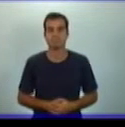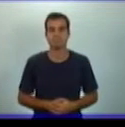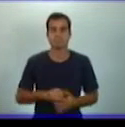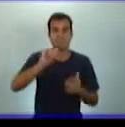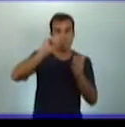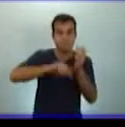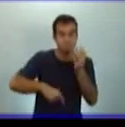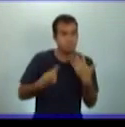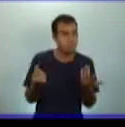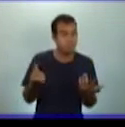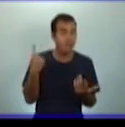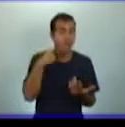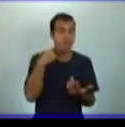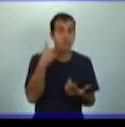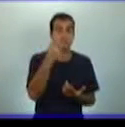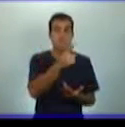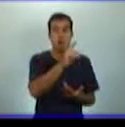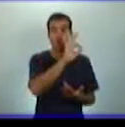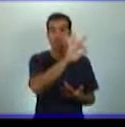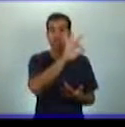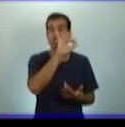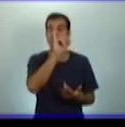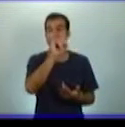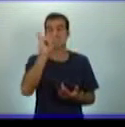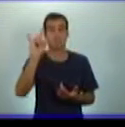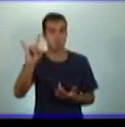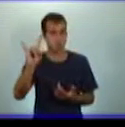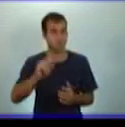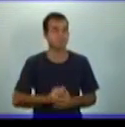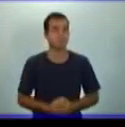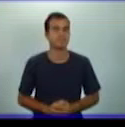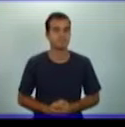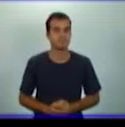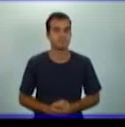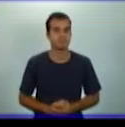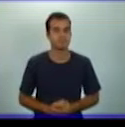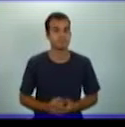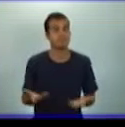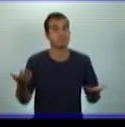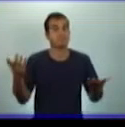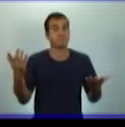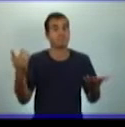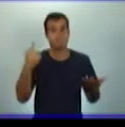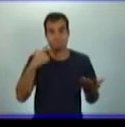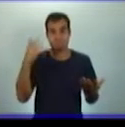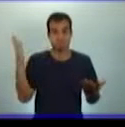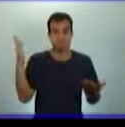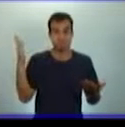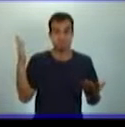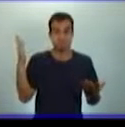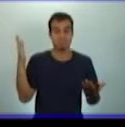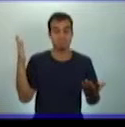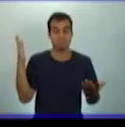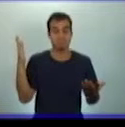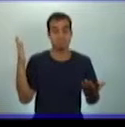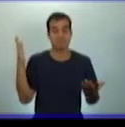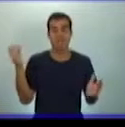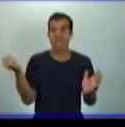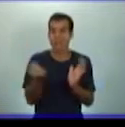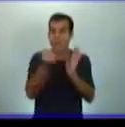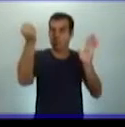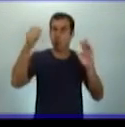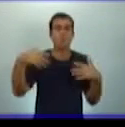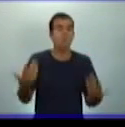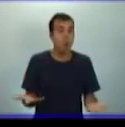en 1869. Mira qué casualidad, se aprobó